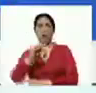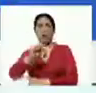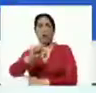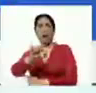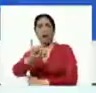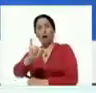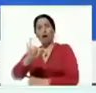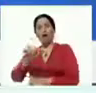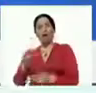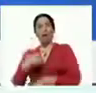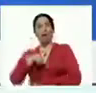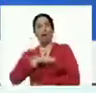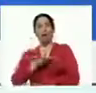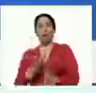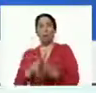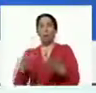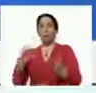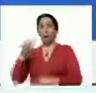Nuestro gran Alí Rodríguez.